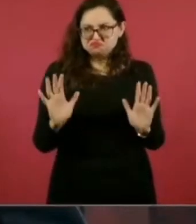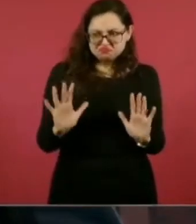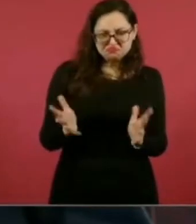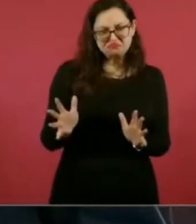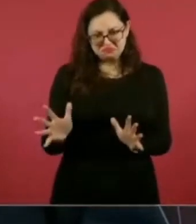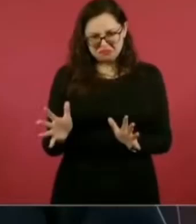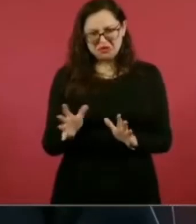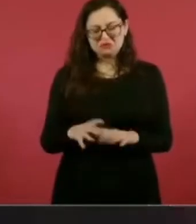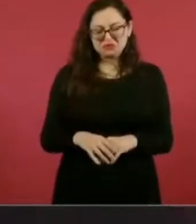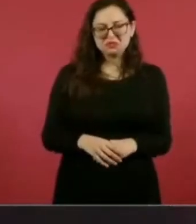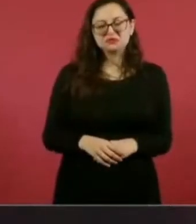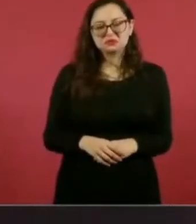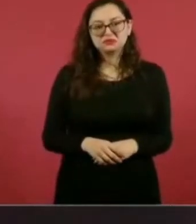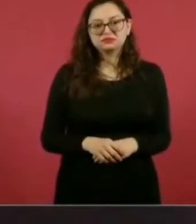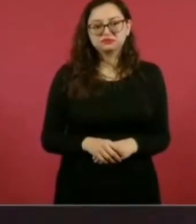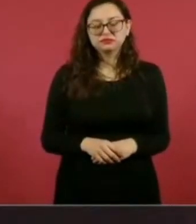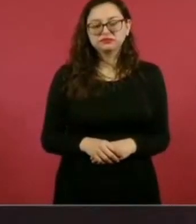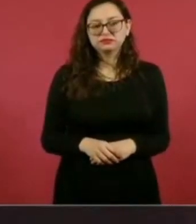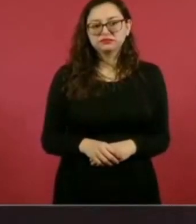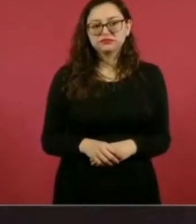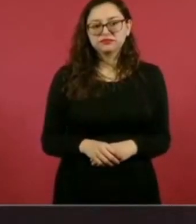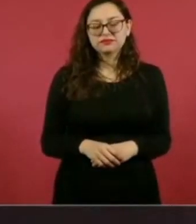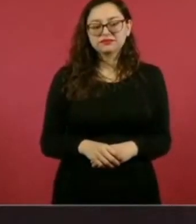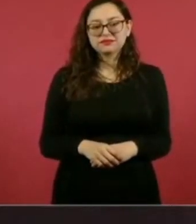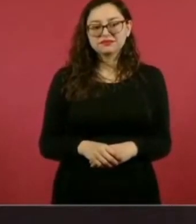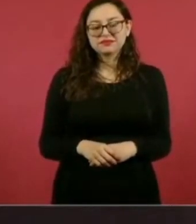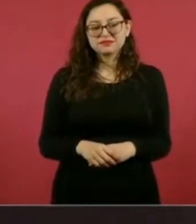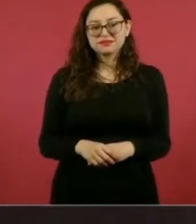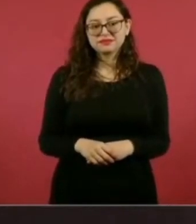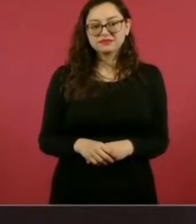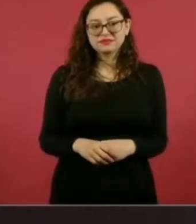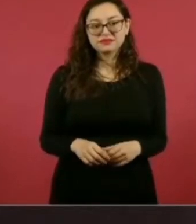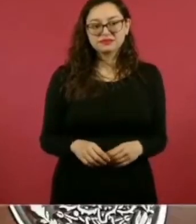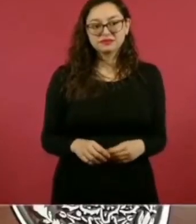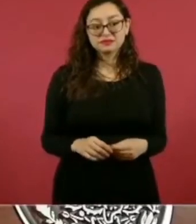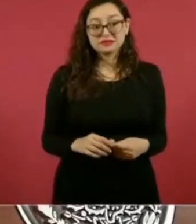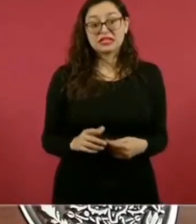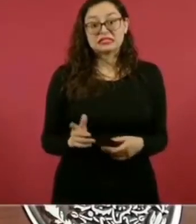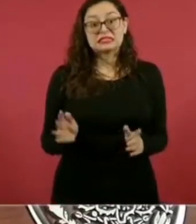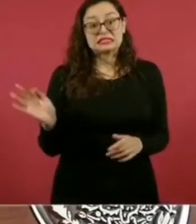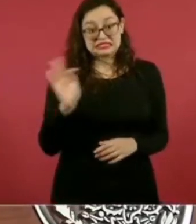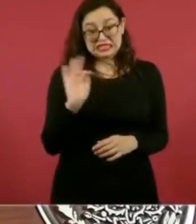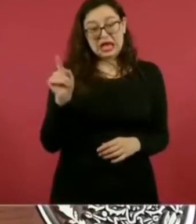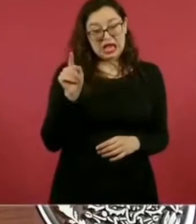a lo mejor mejor que ustedes, pero,